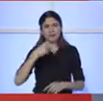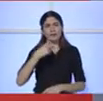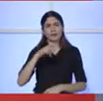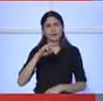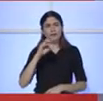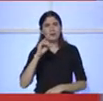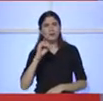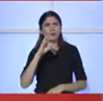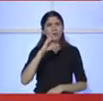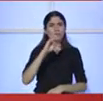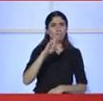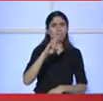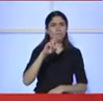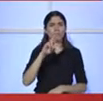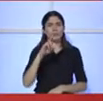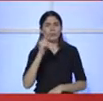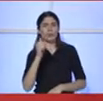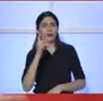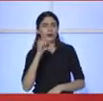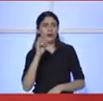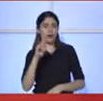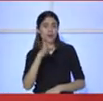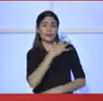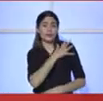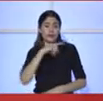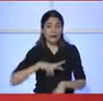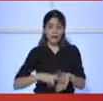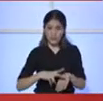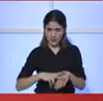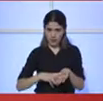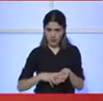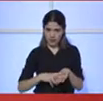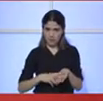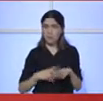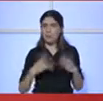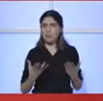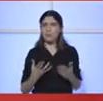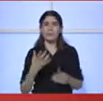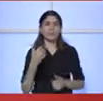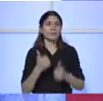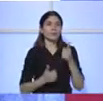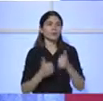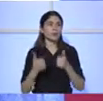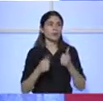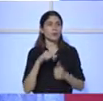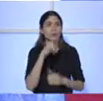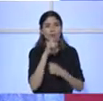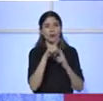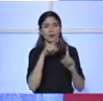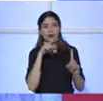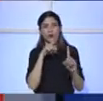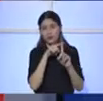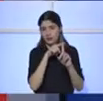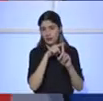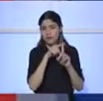aquellos bienes que de alguna u otra manera podrían perderse o estar en juego. Totalmente. Y hablamos de recursos que